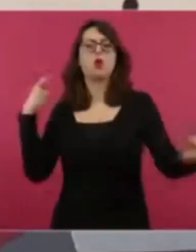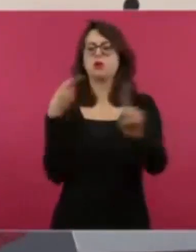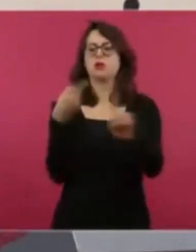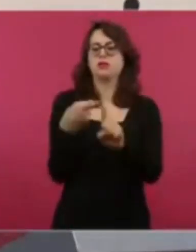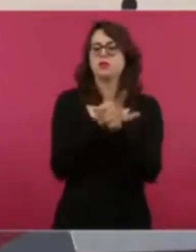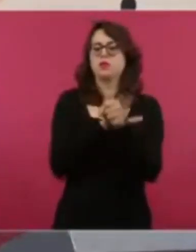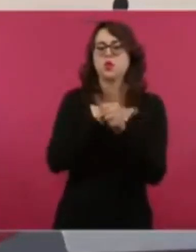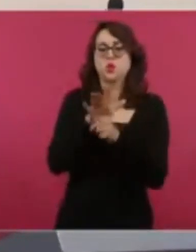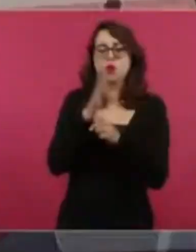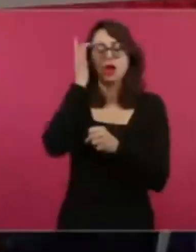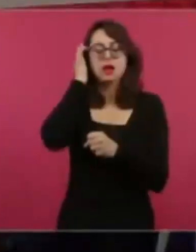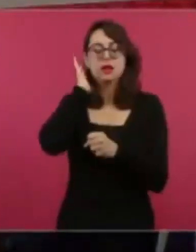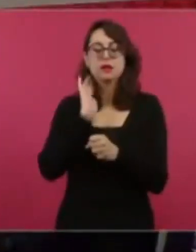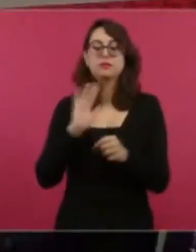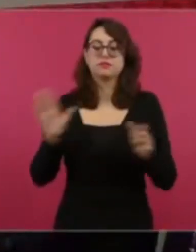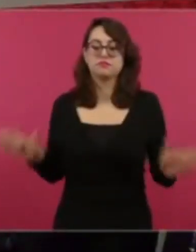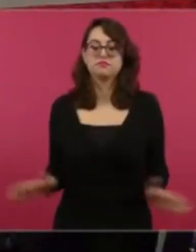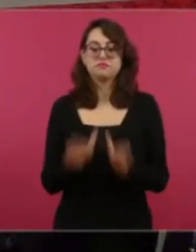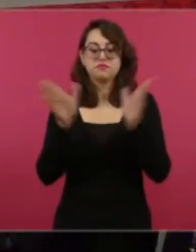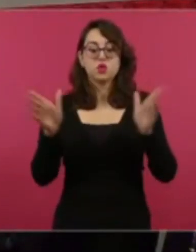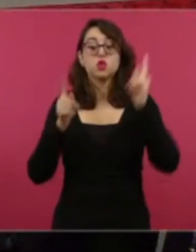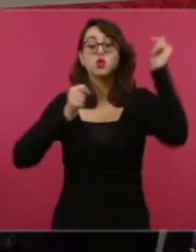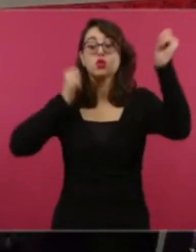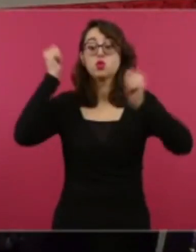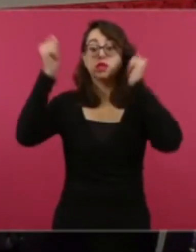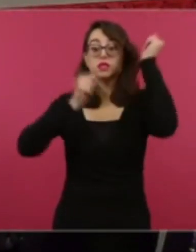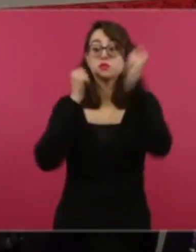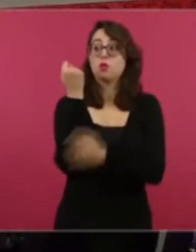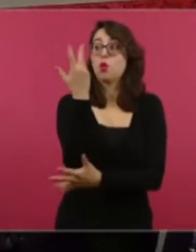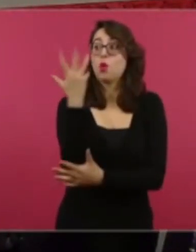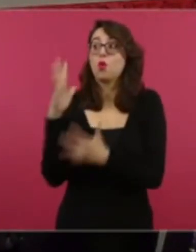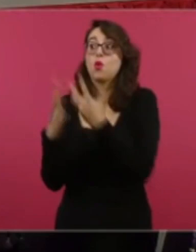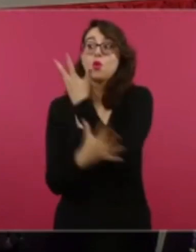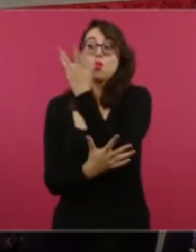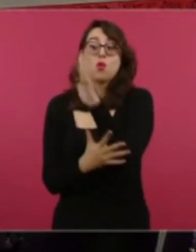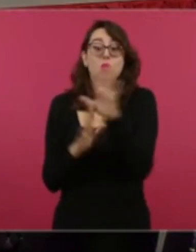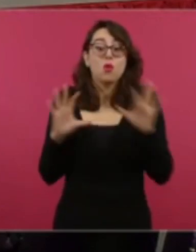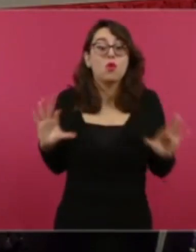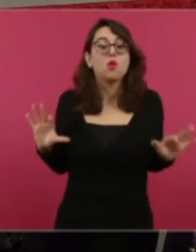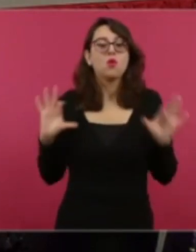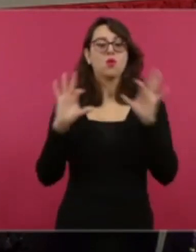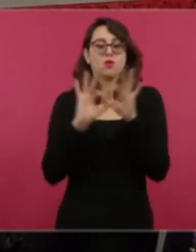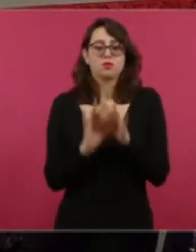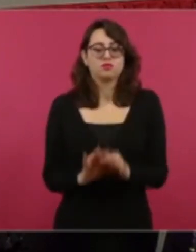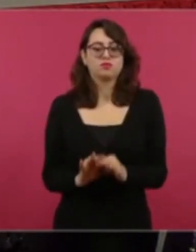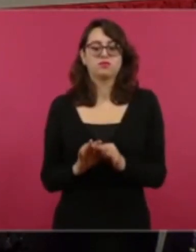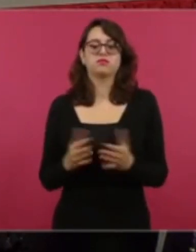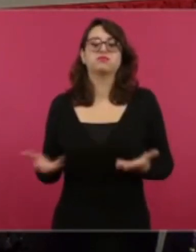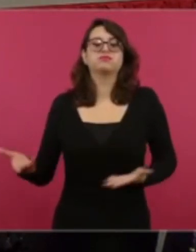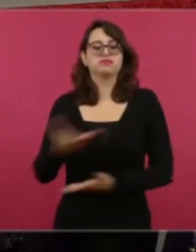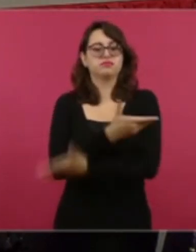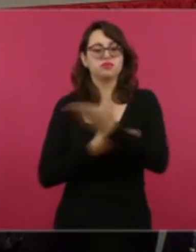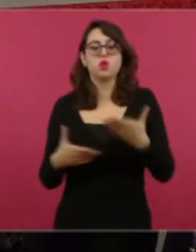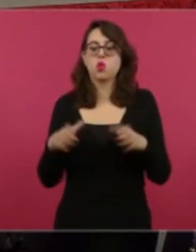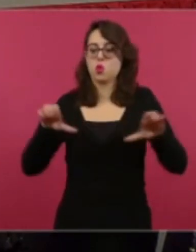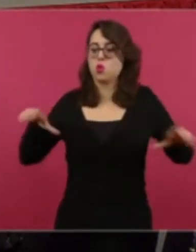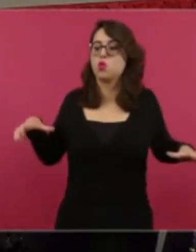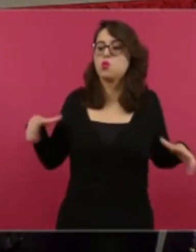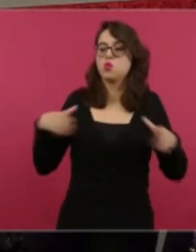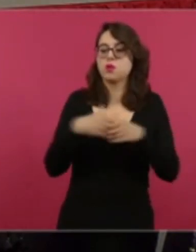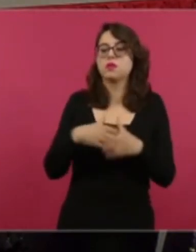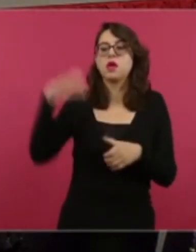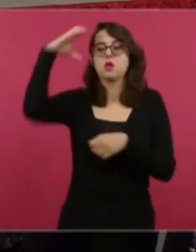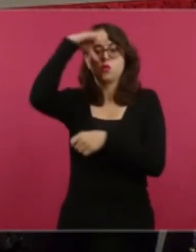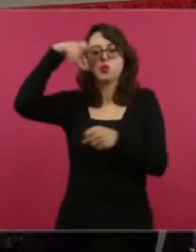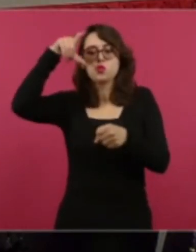objetivo? Fomentar el ecoturismo, un turismo de aventura amigable con la naturaleza, con las vivencias comunitarias, culturales y sociales